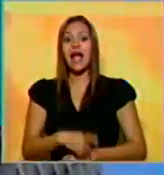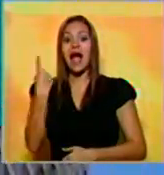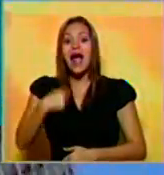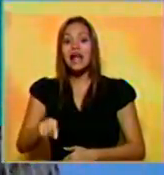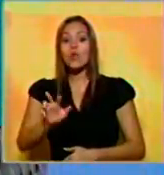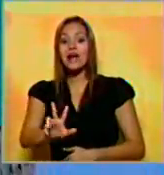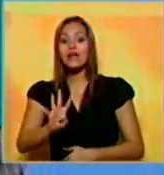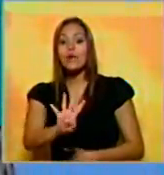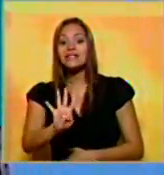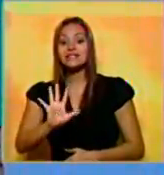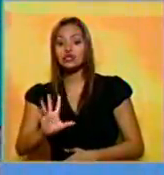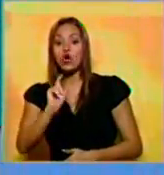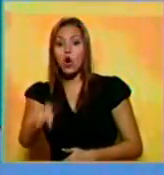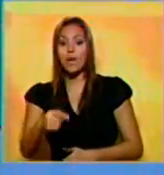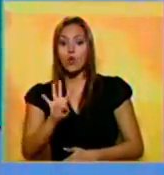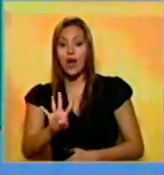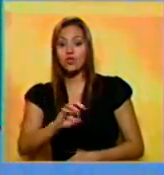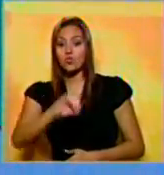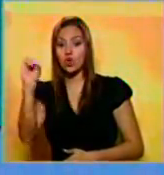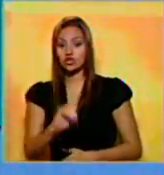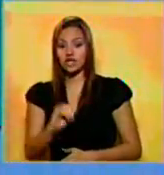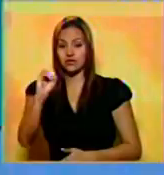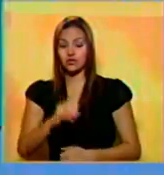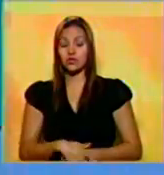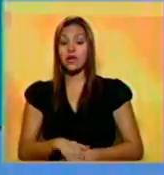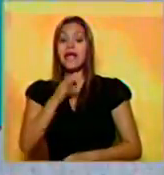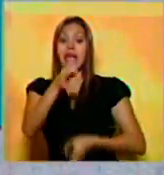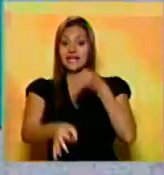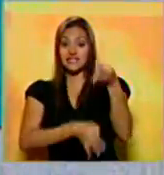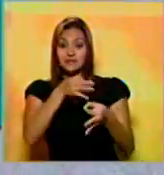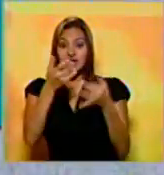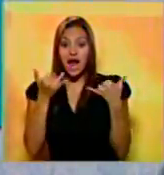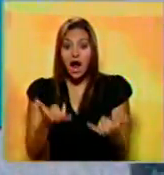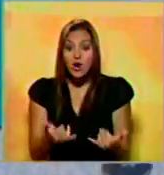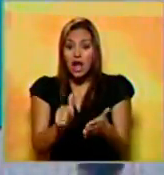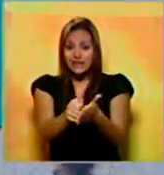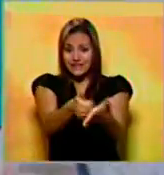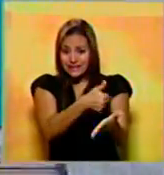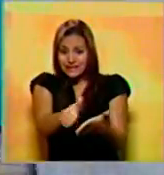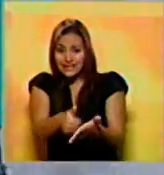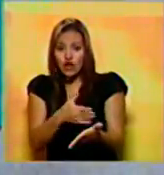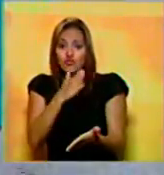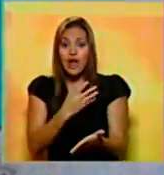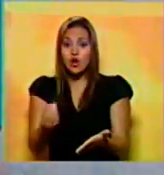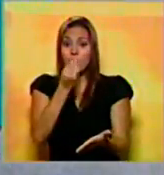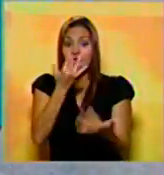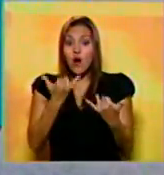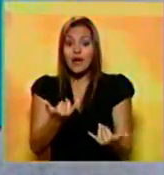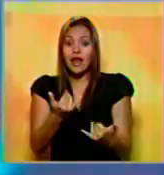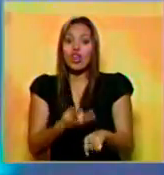45,4%. Señalaron que el indicador de escasez ascendió a 20%.